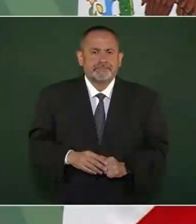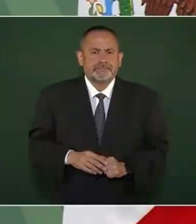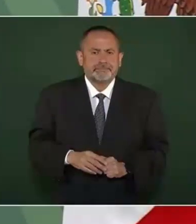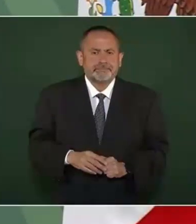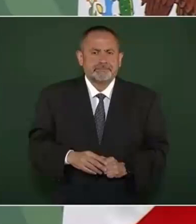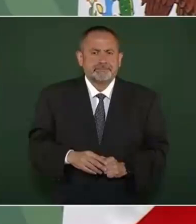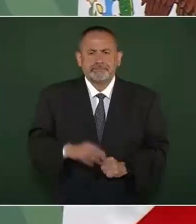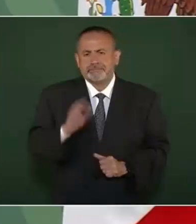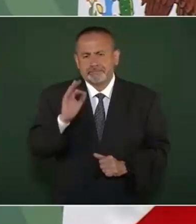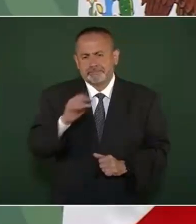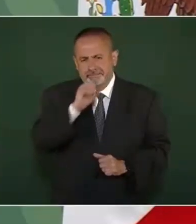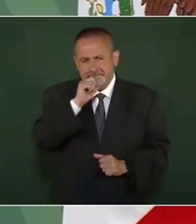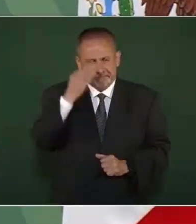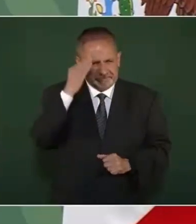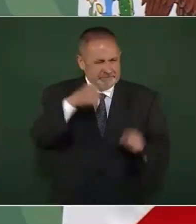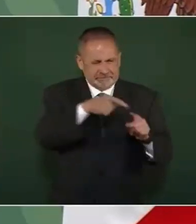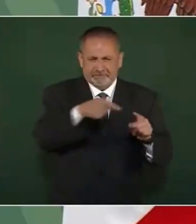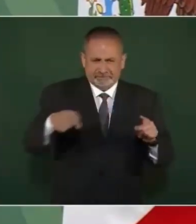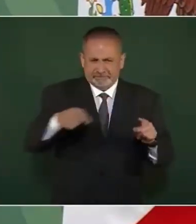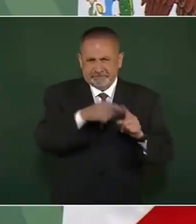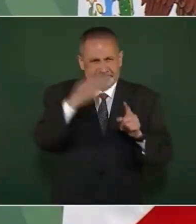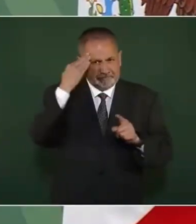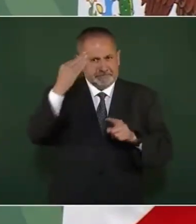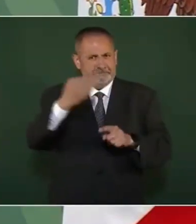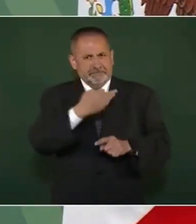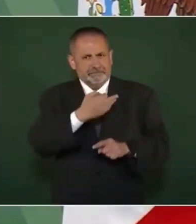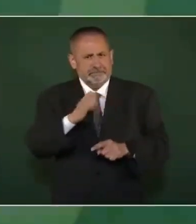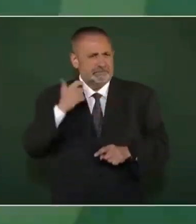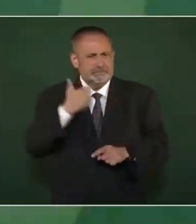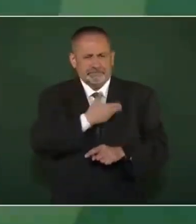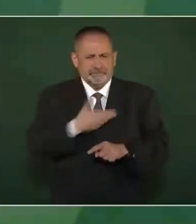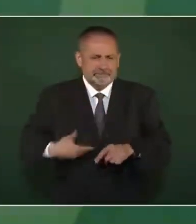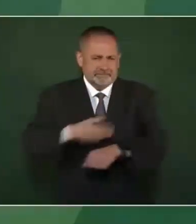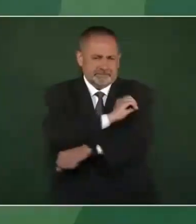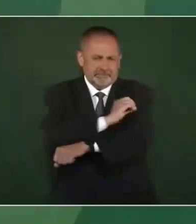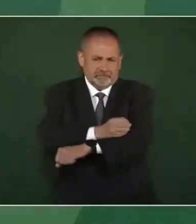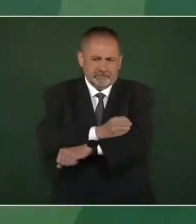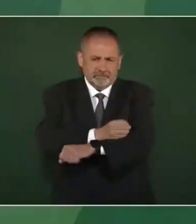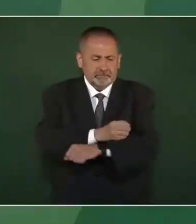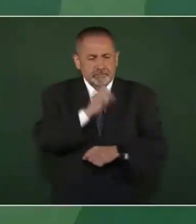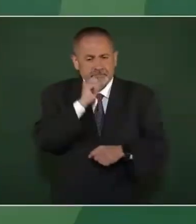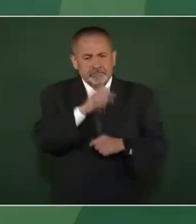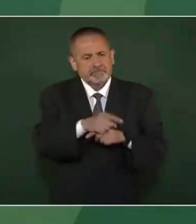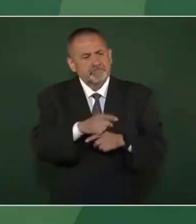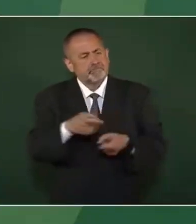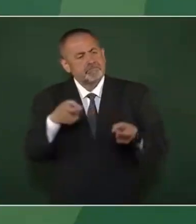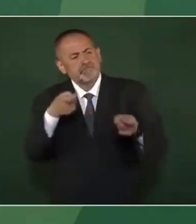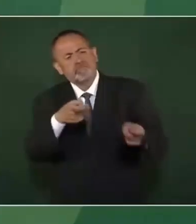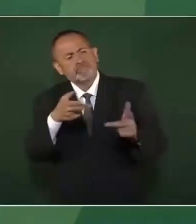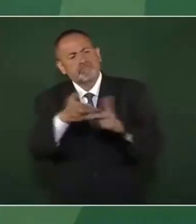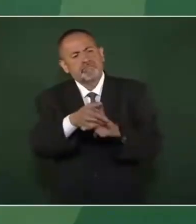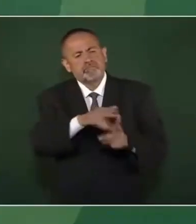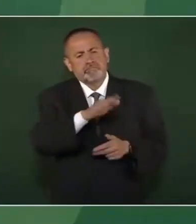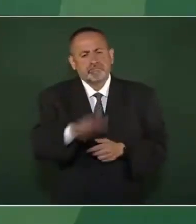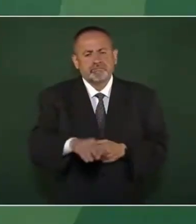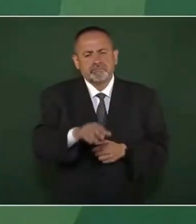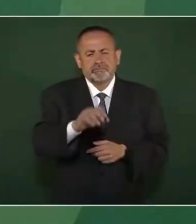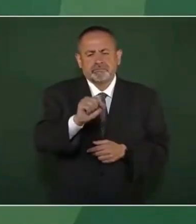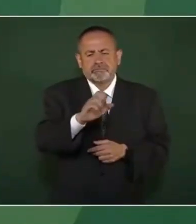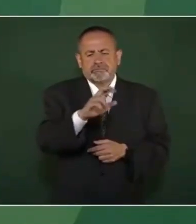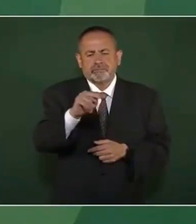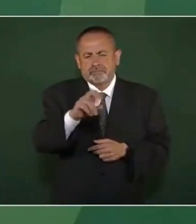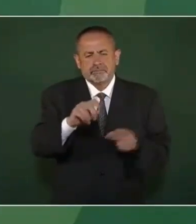precisamente en ese periodo fue lo del asesinato de Serrano y lo de Whisky Lac